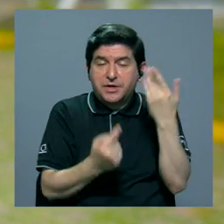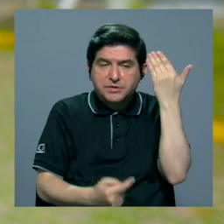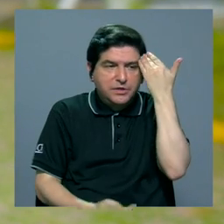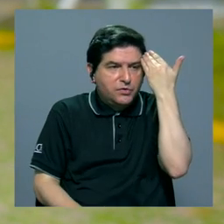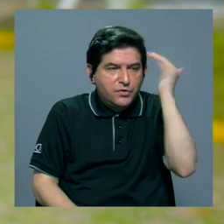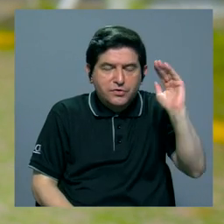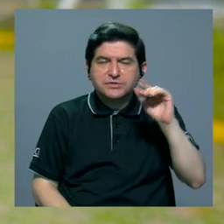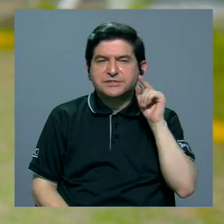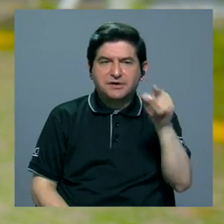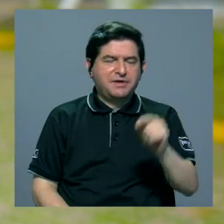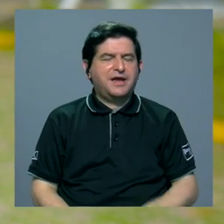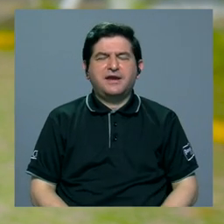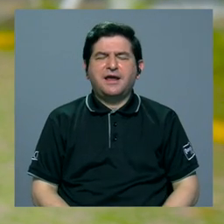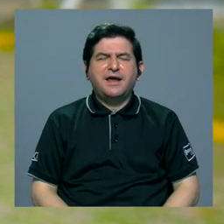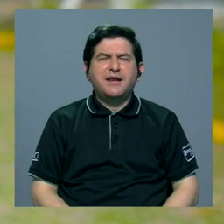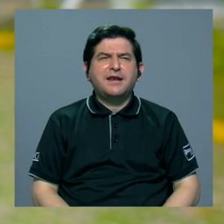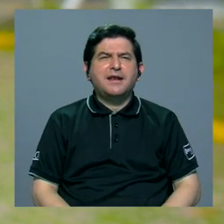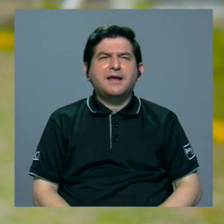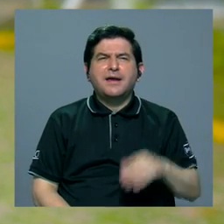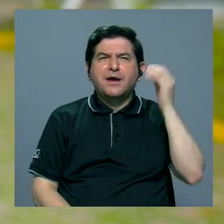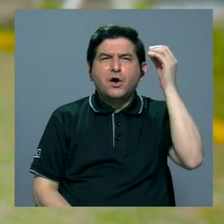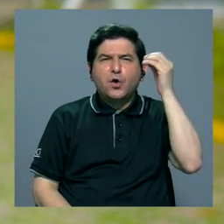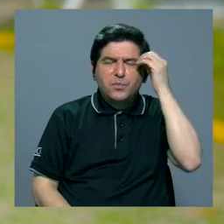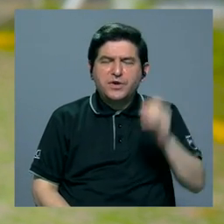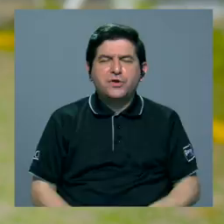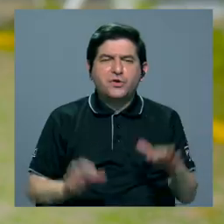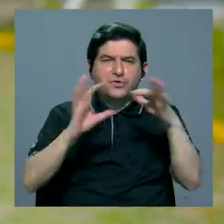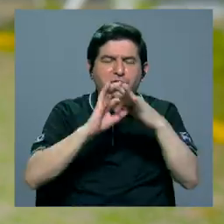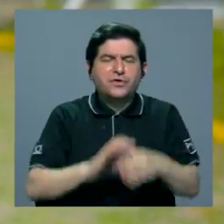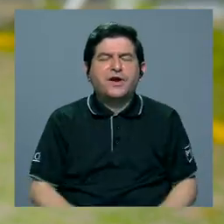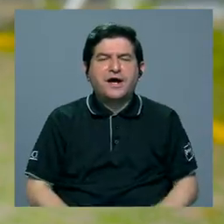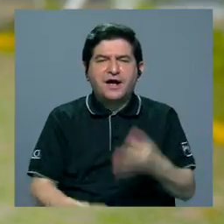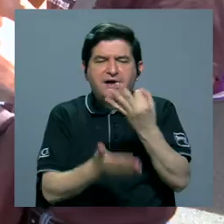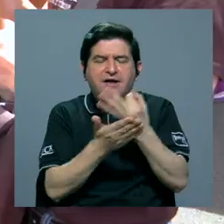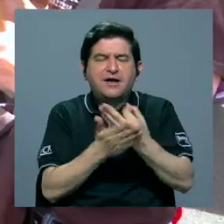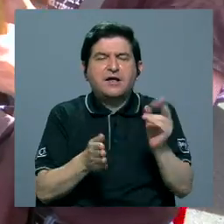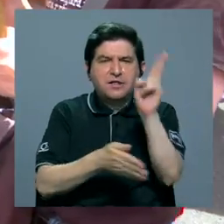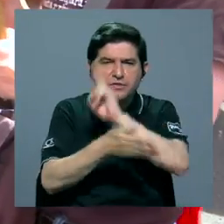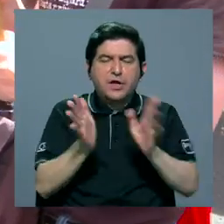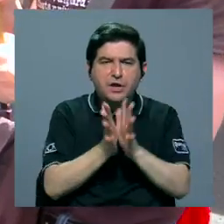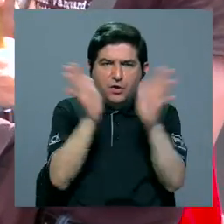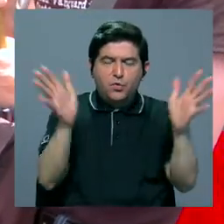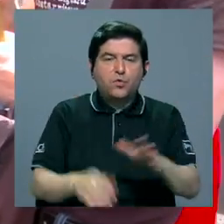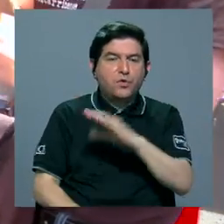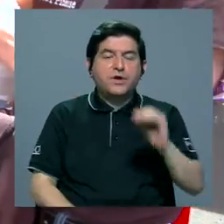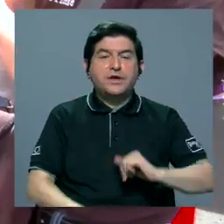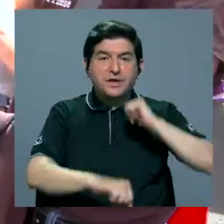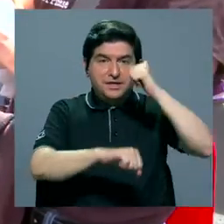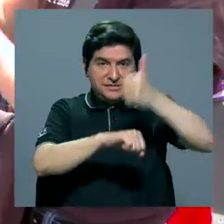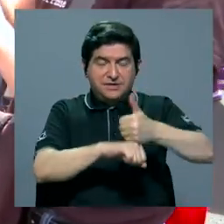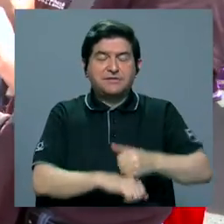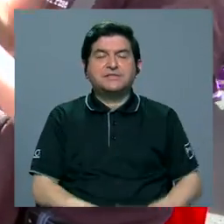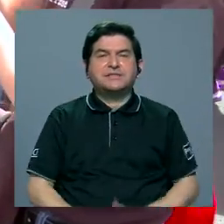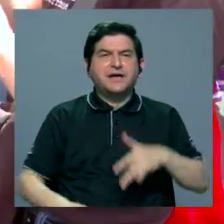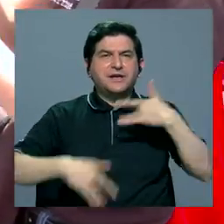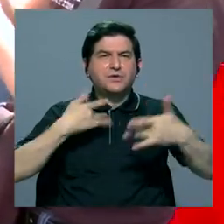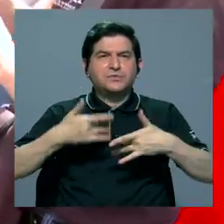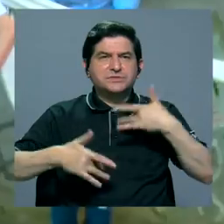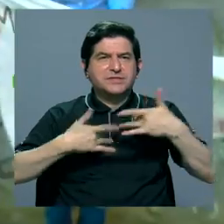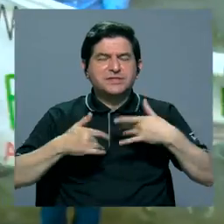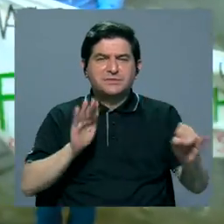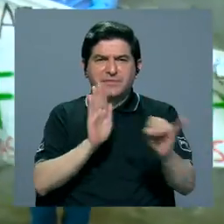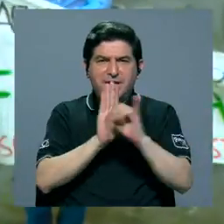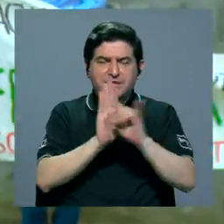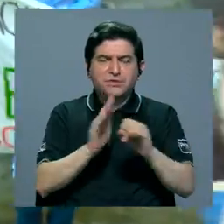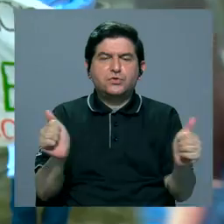al respecto con el financiamiento de las subpúblicas y además crear un sentido de pertenencia y identidad con las